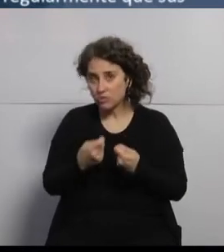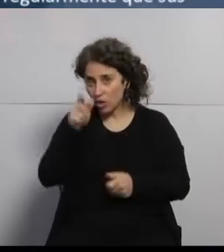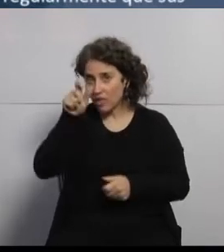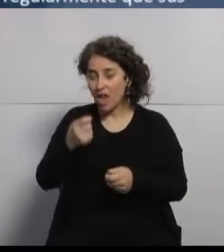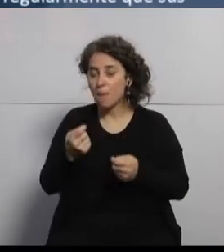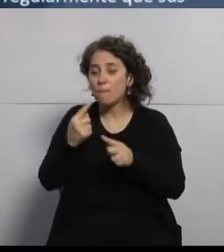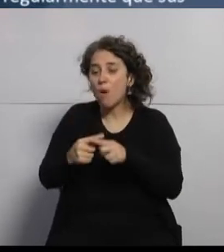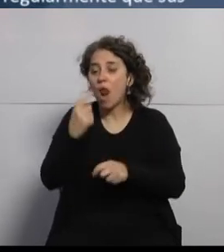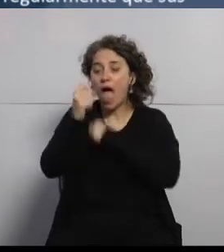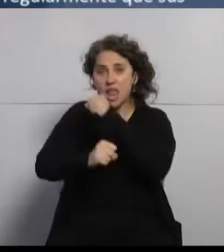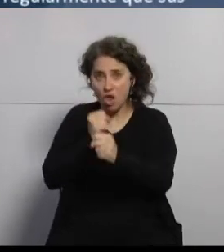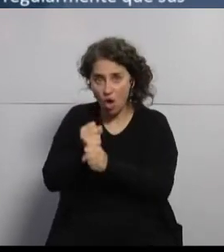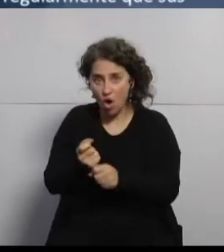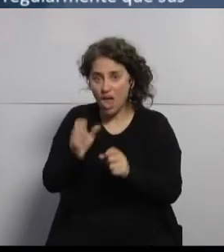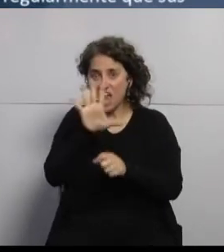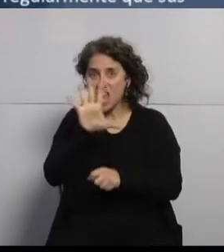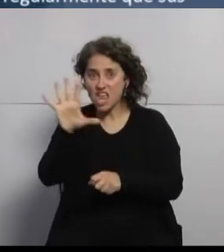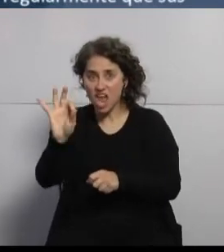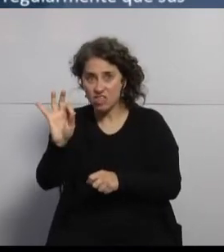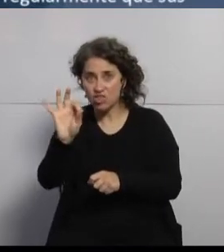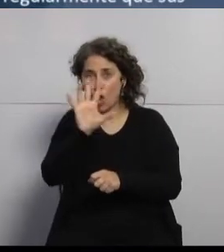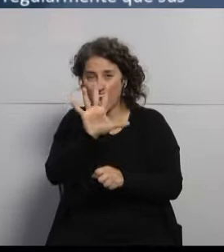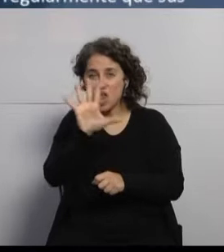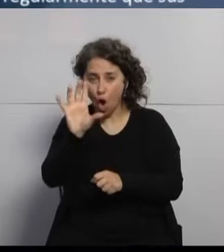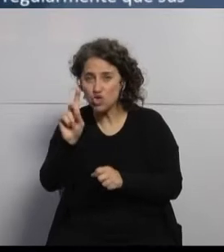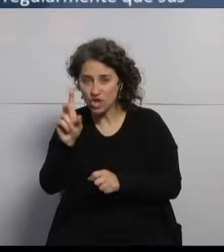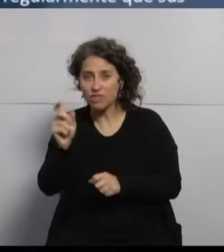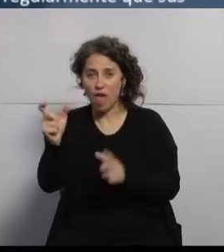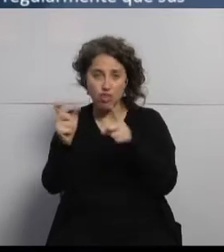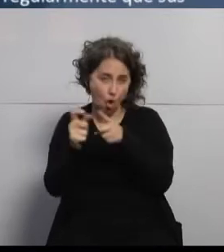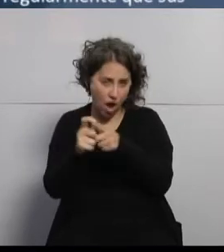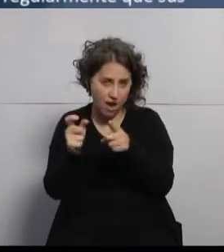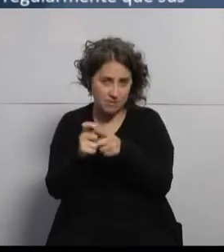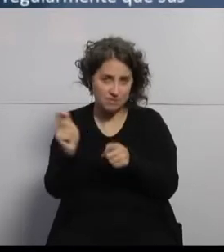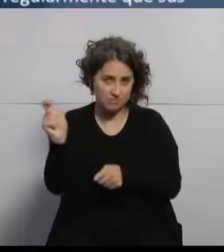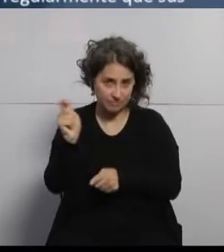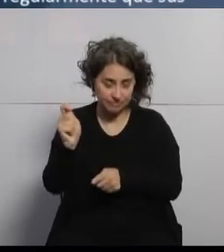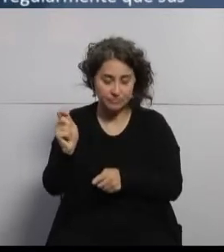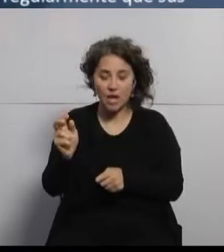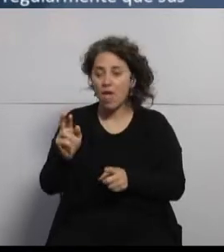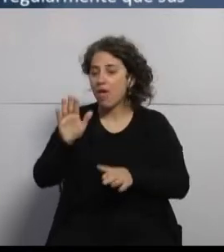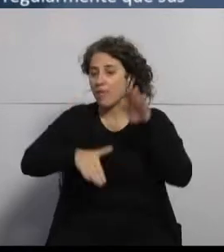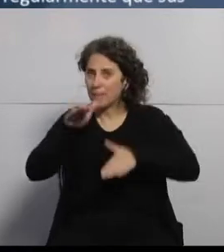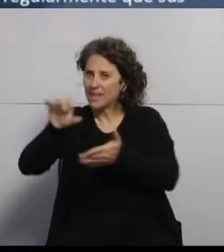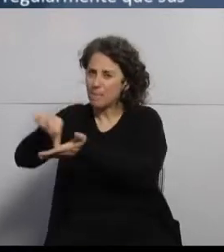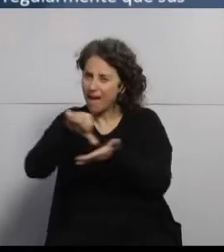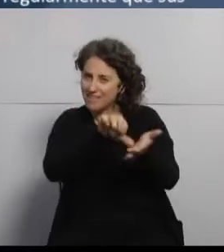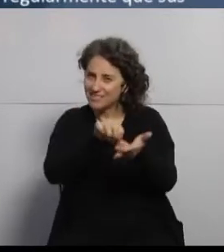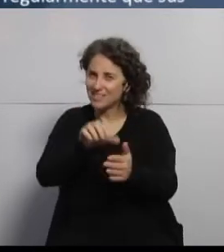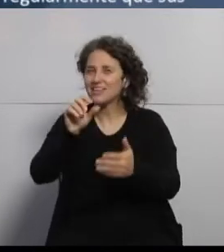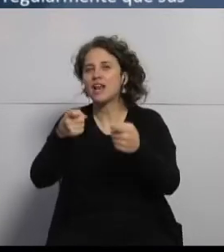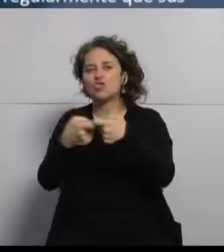por año, sino en promedio, son 580 dólares. Obvio, esto varía de país a país y depende de las coberturas.